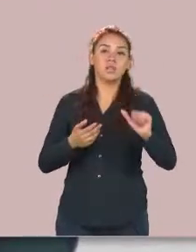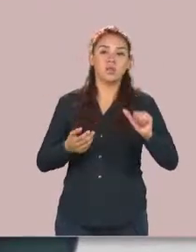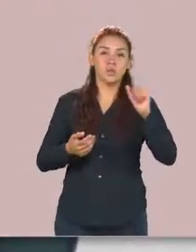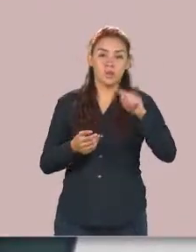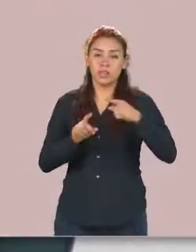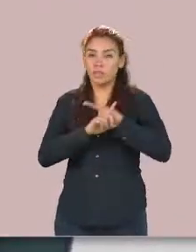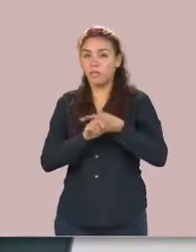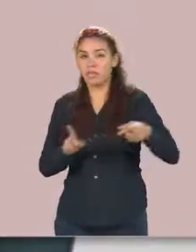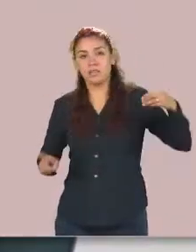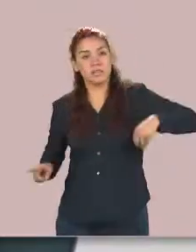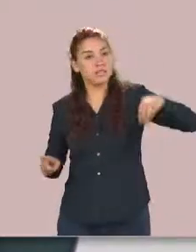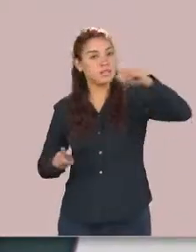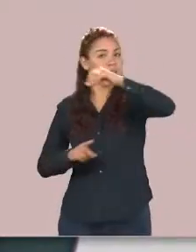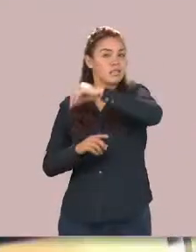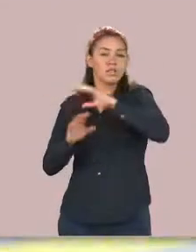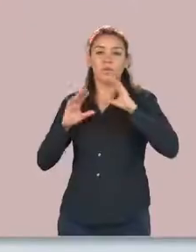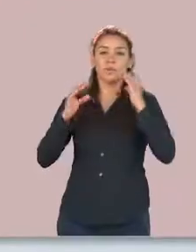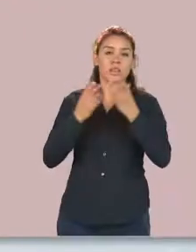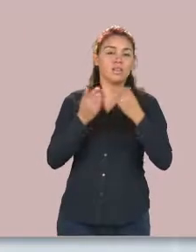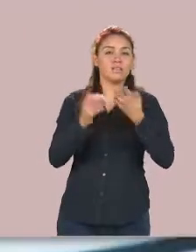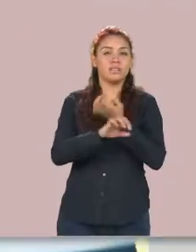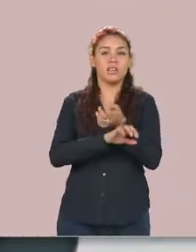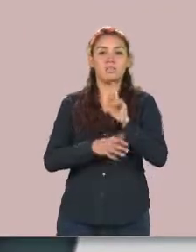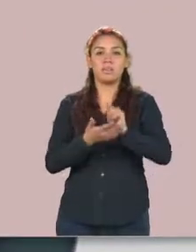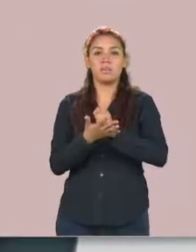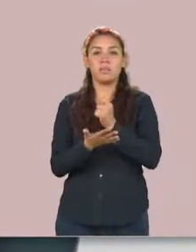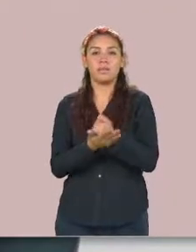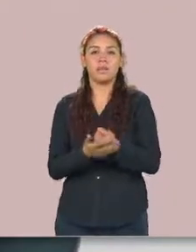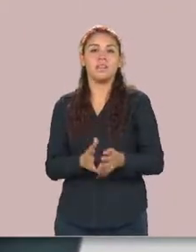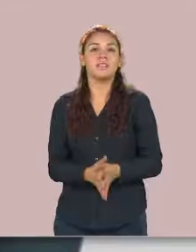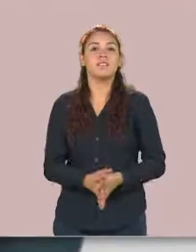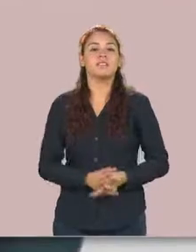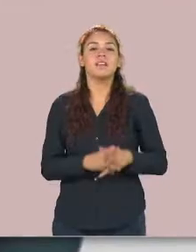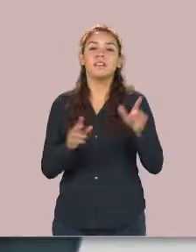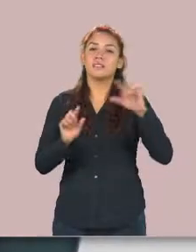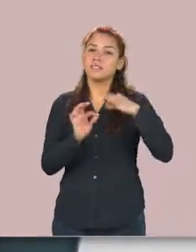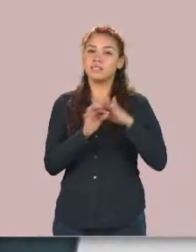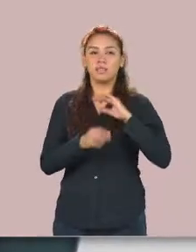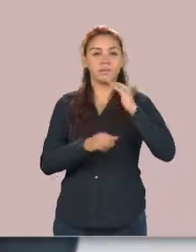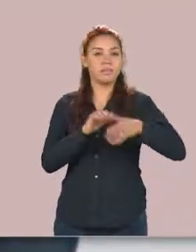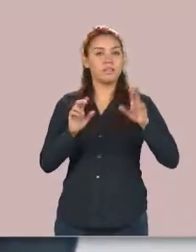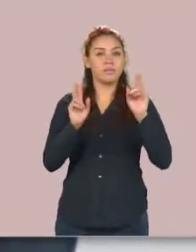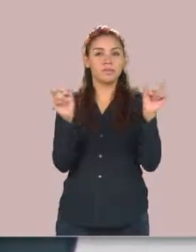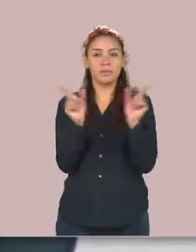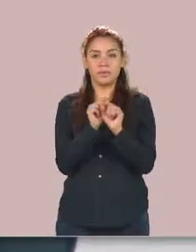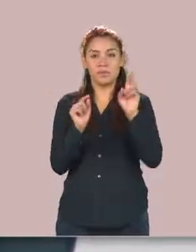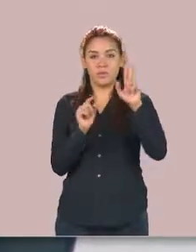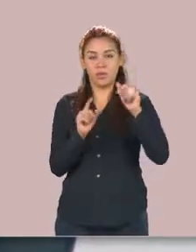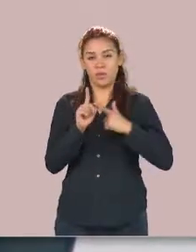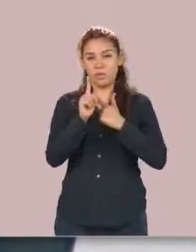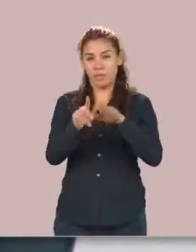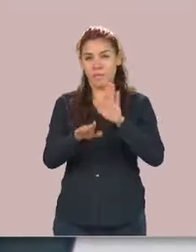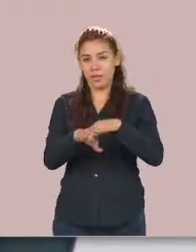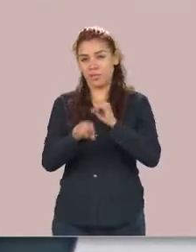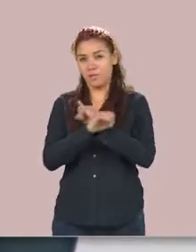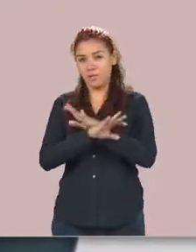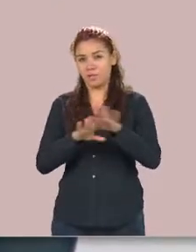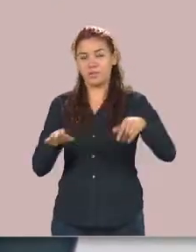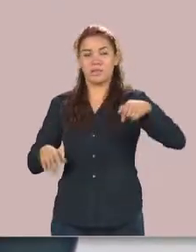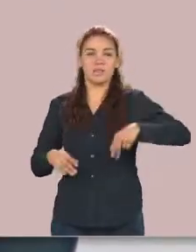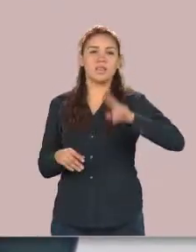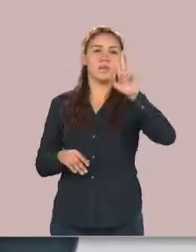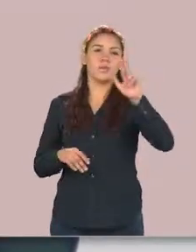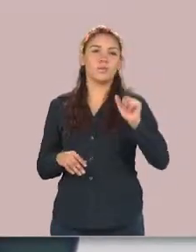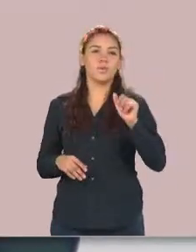comunidades del estado de Tamaulipas. Hasta aquí las breves UAT continuamos con más información de la Universidad Autónoma de